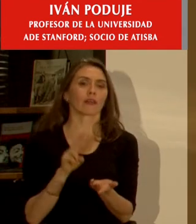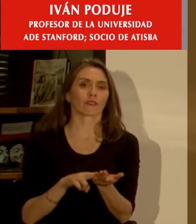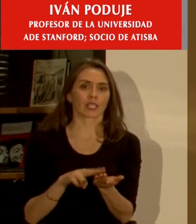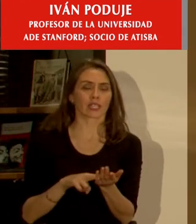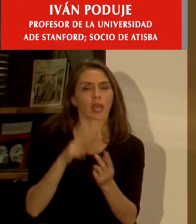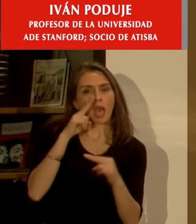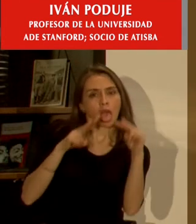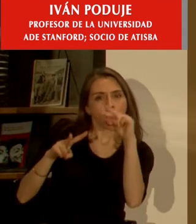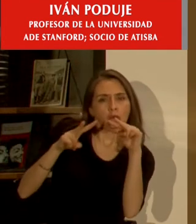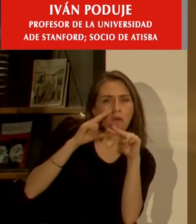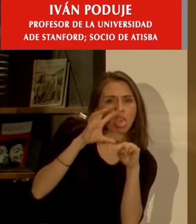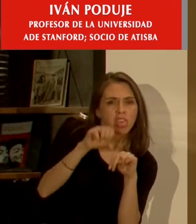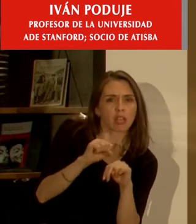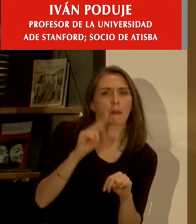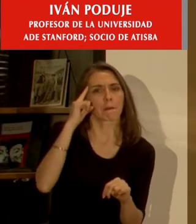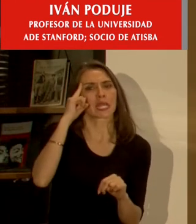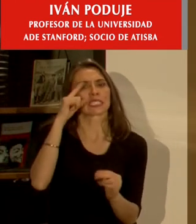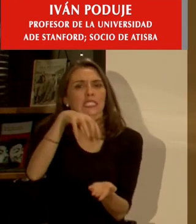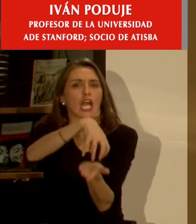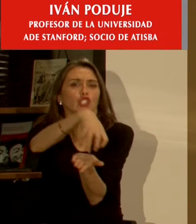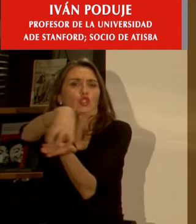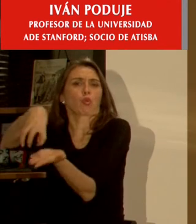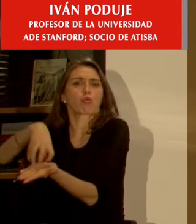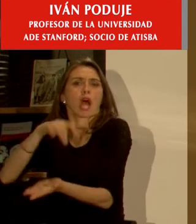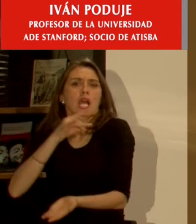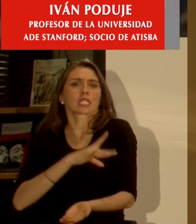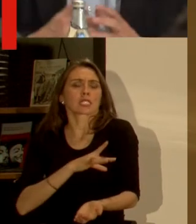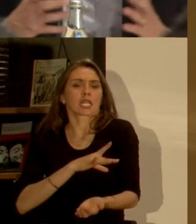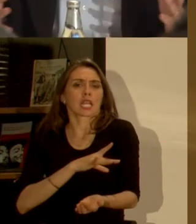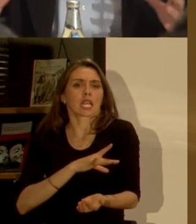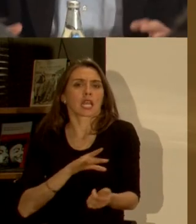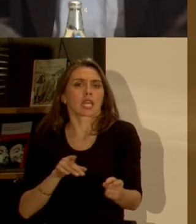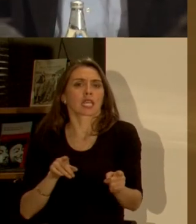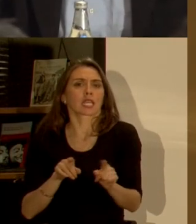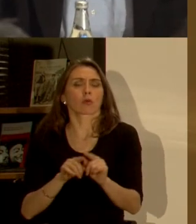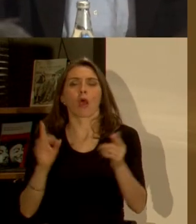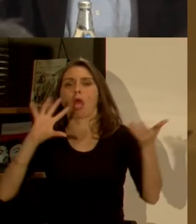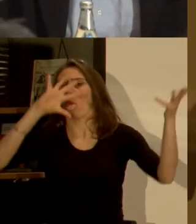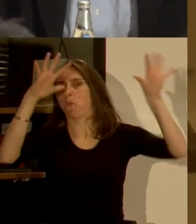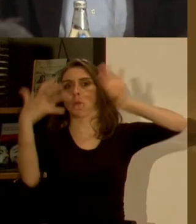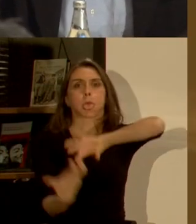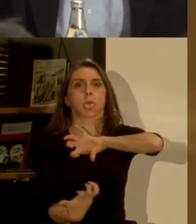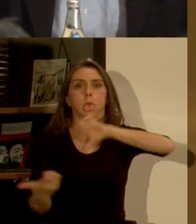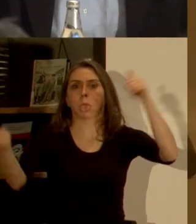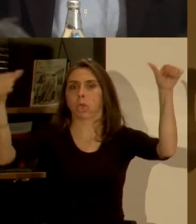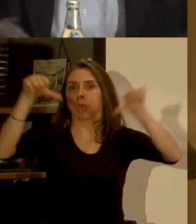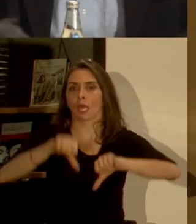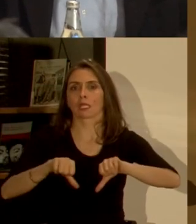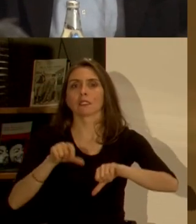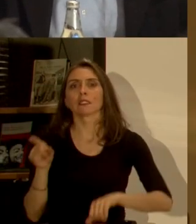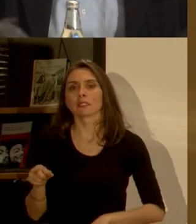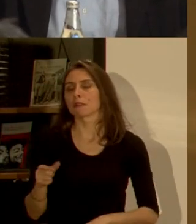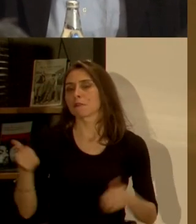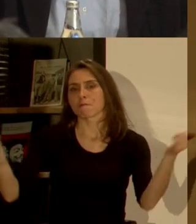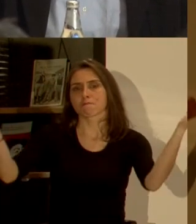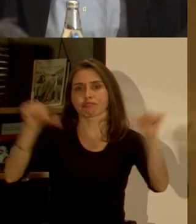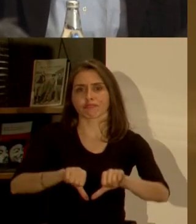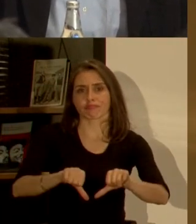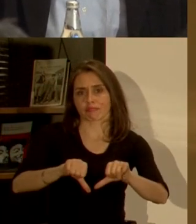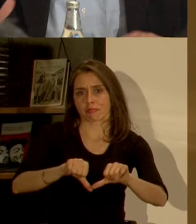el diagnóstico y pareciera que las ciudades chilenas están casi al ritmo en un cataclismo como señalaba o en el suelo